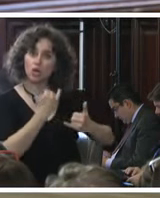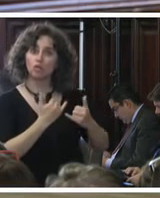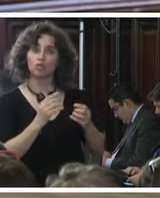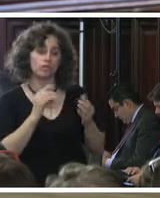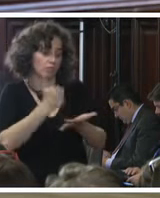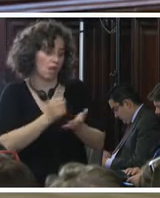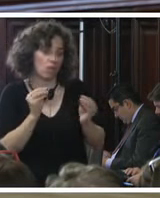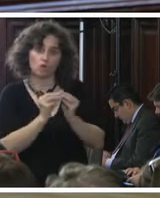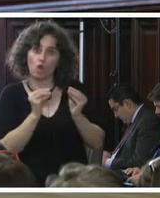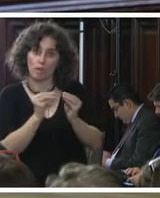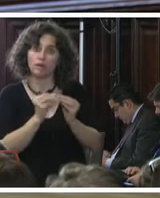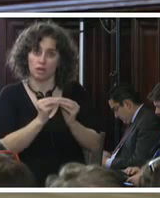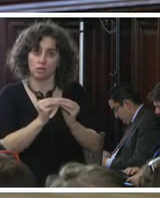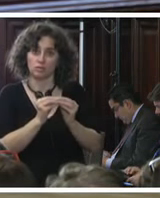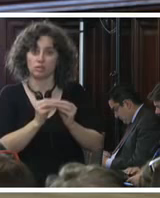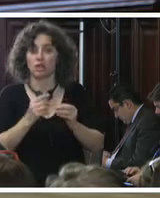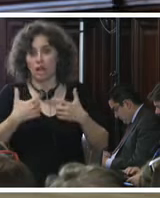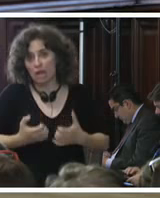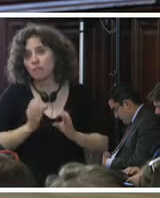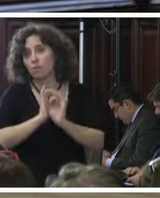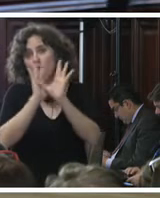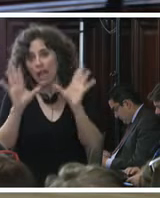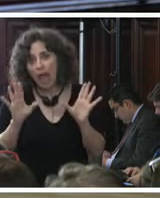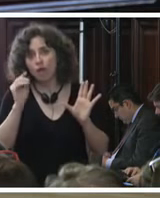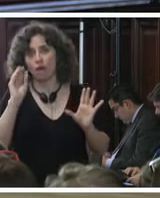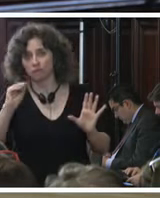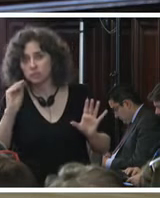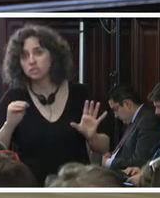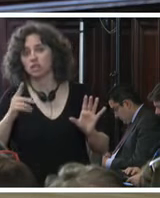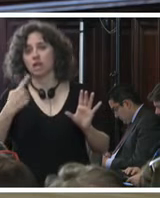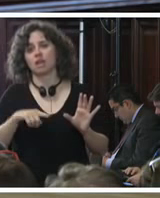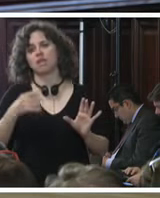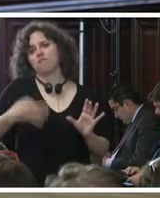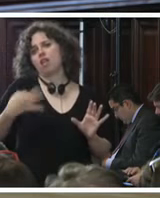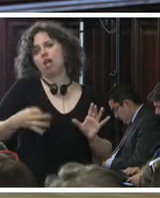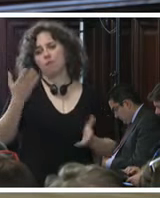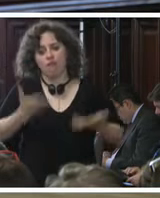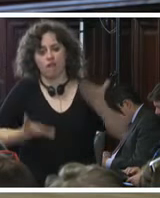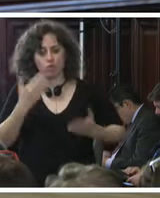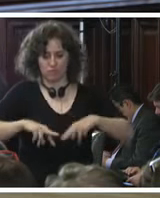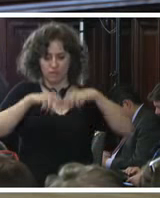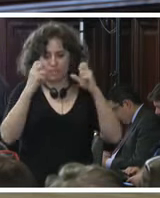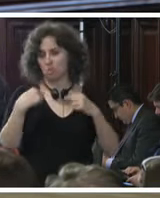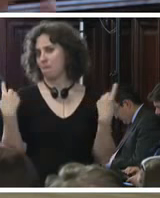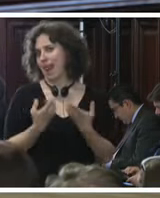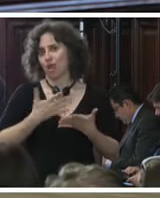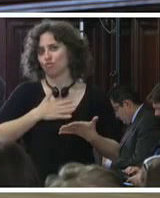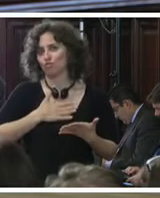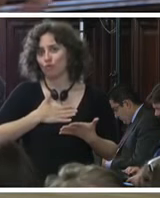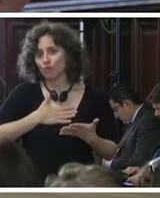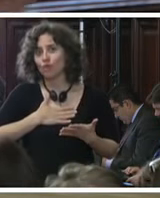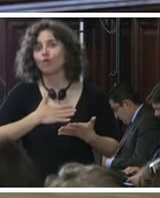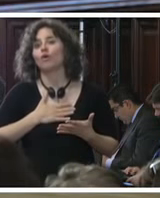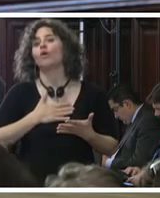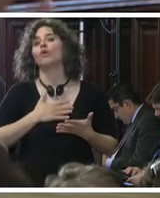compañeros entonces eso lo queremos dejar muy sentado y efectivamente por la evaluación de la investigación para nosotros en